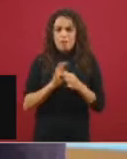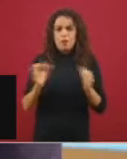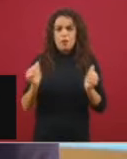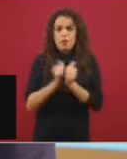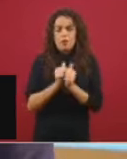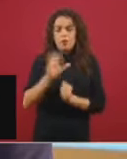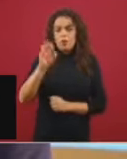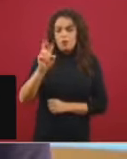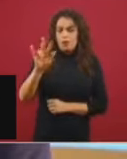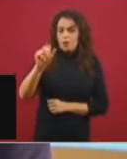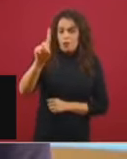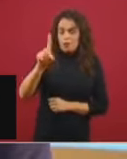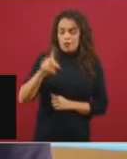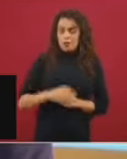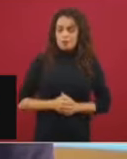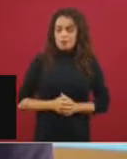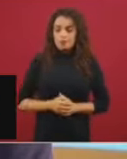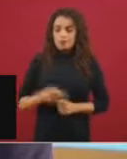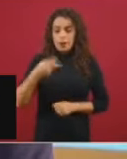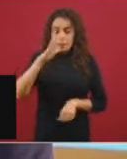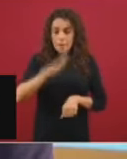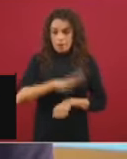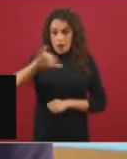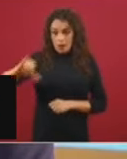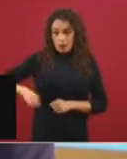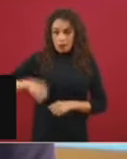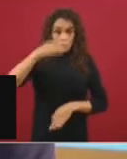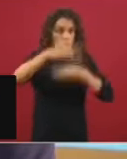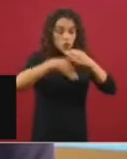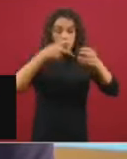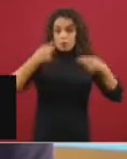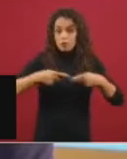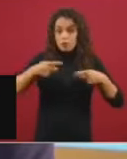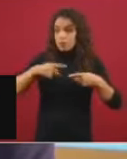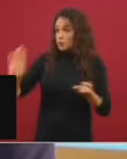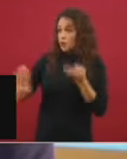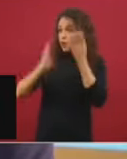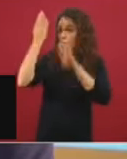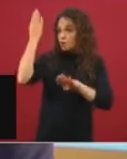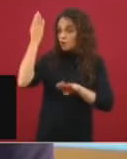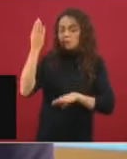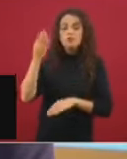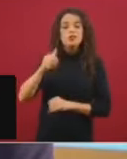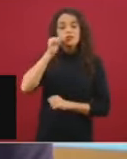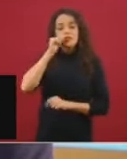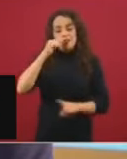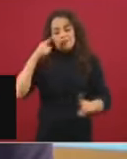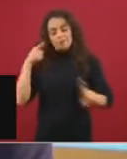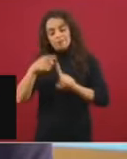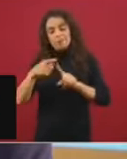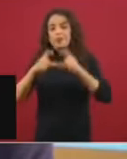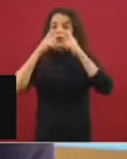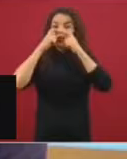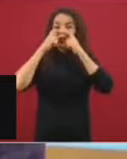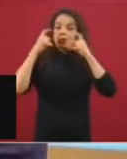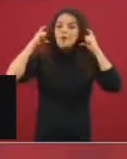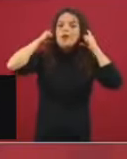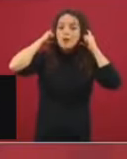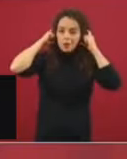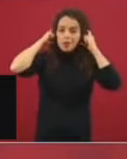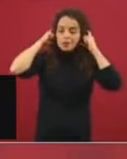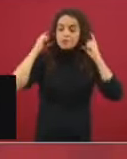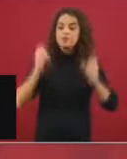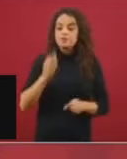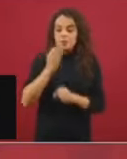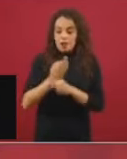Y uno de los temas de interés público en todo el mundo ha sido el tema de los cubrebocas. Le resumo con mucho gusto, para usted